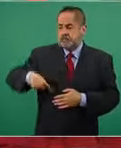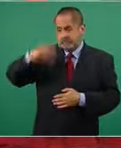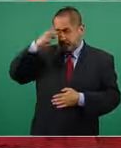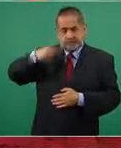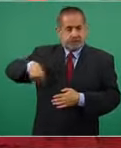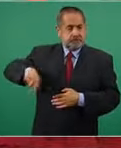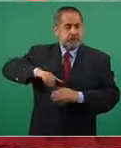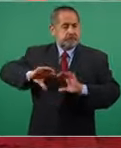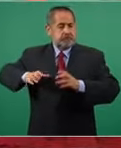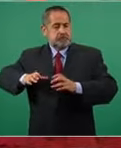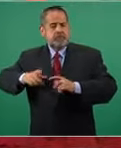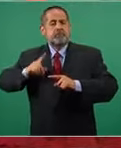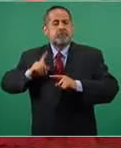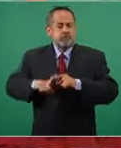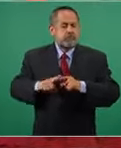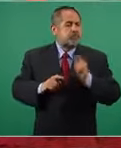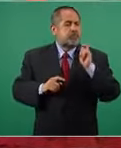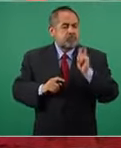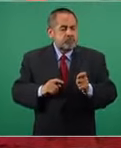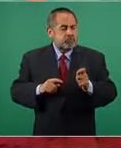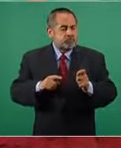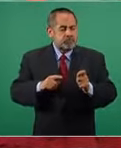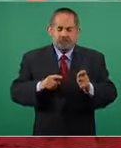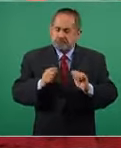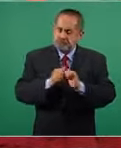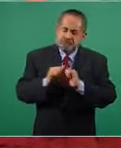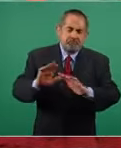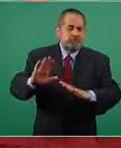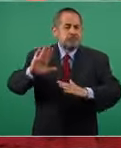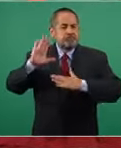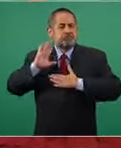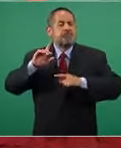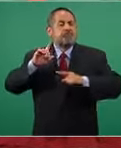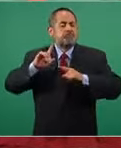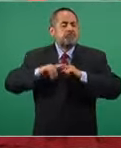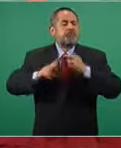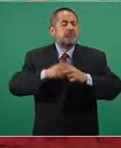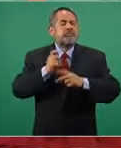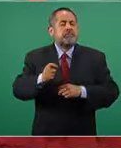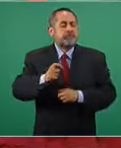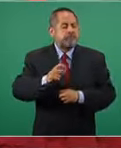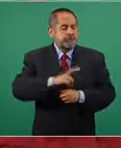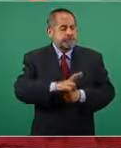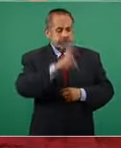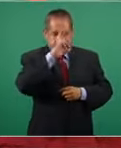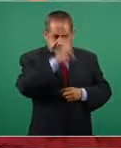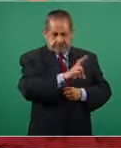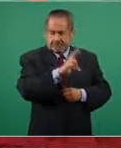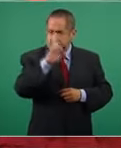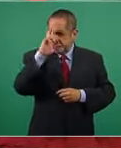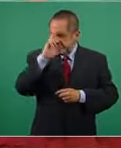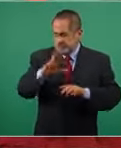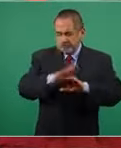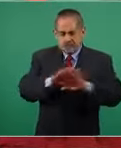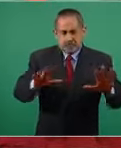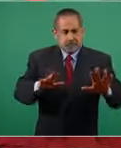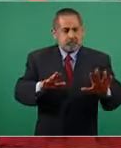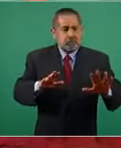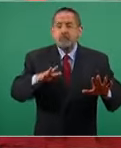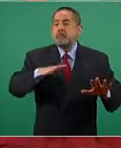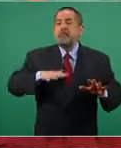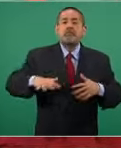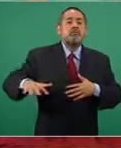el indeclinable compromiso de respetar y hacer respetar la